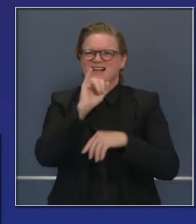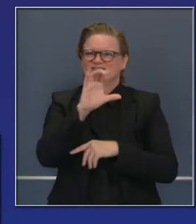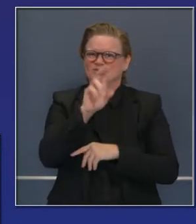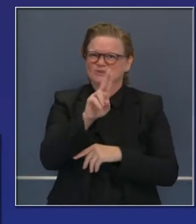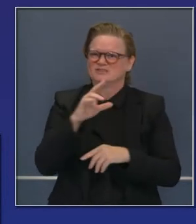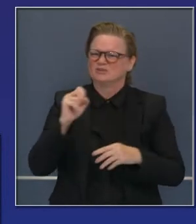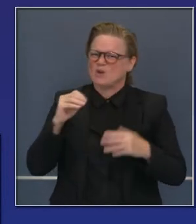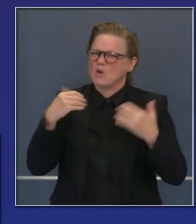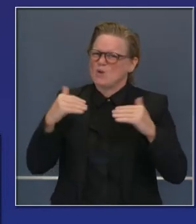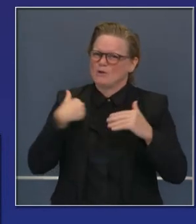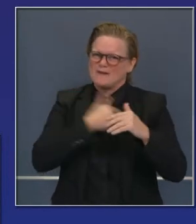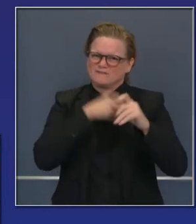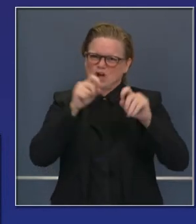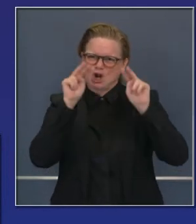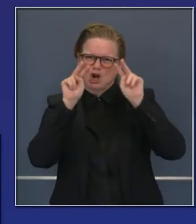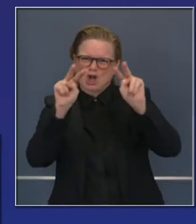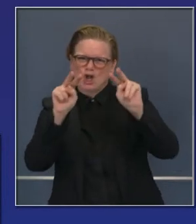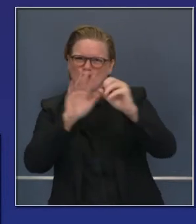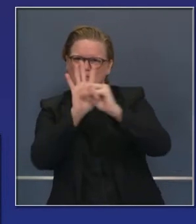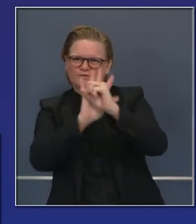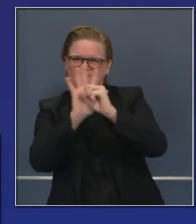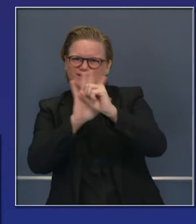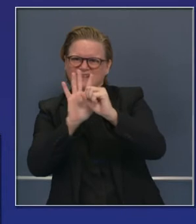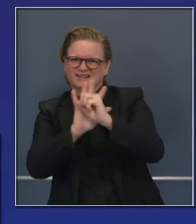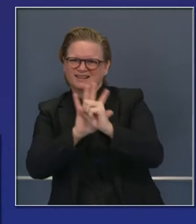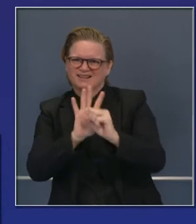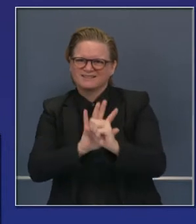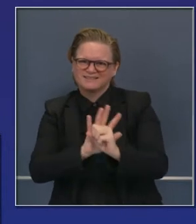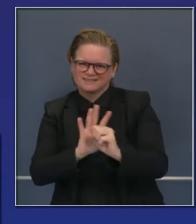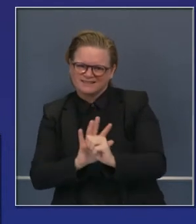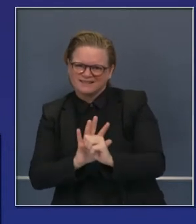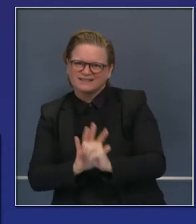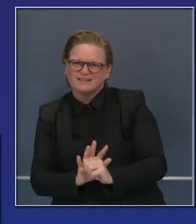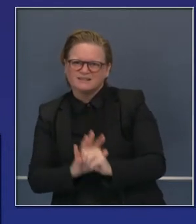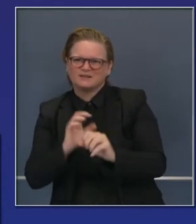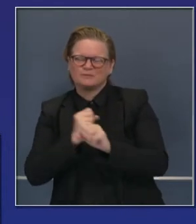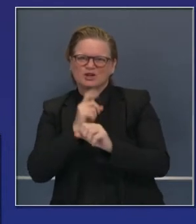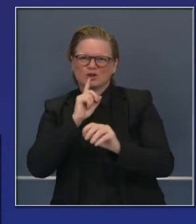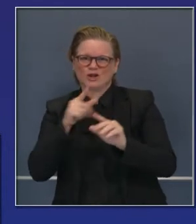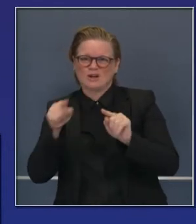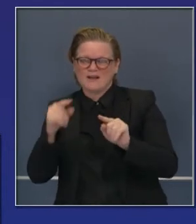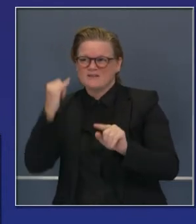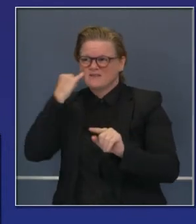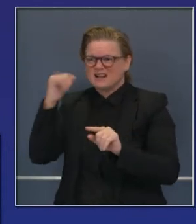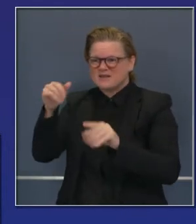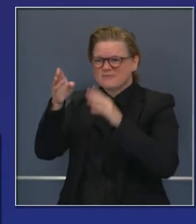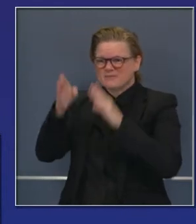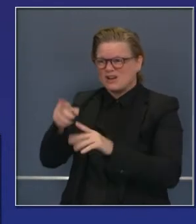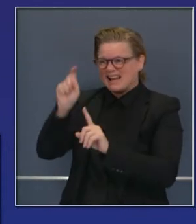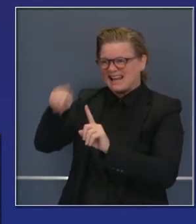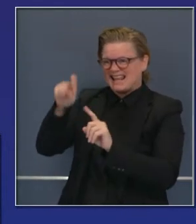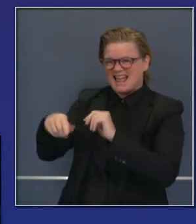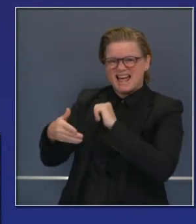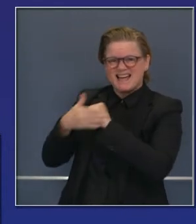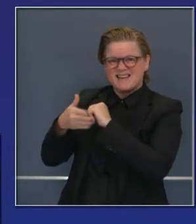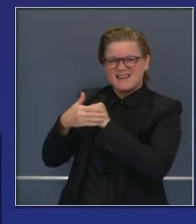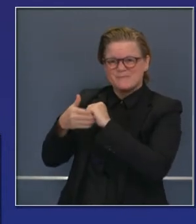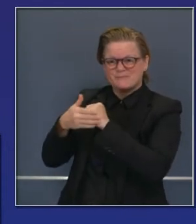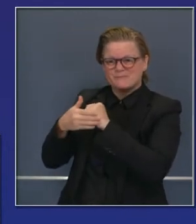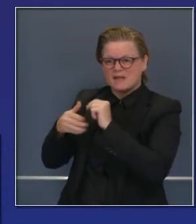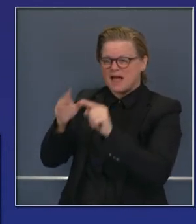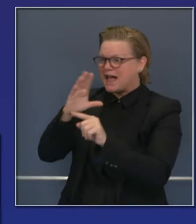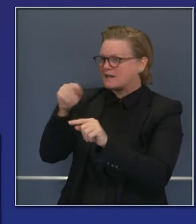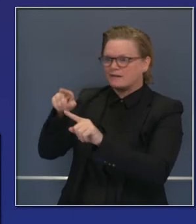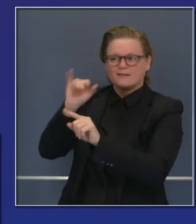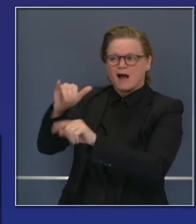viendo esto en base regional, porque lo que importa es que si un paciente necesita atención y no lo puede recibir en un